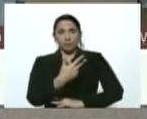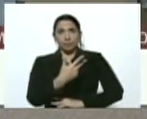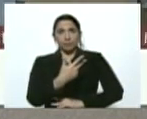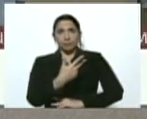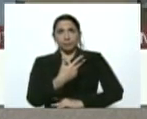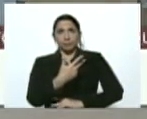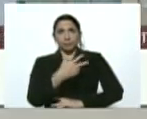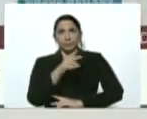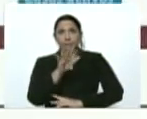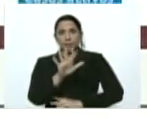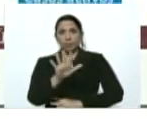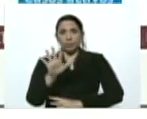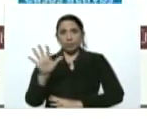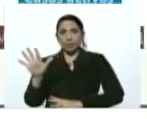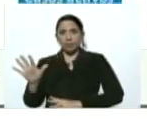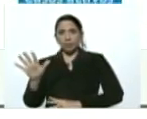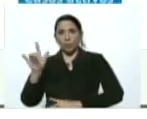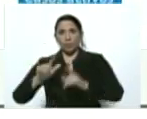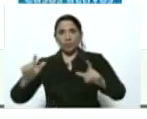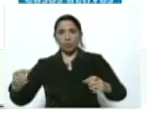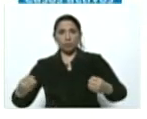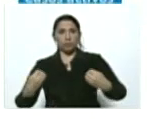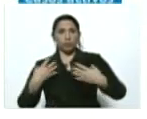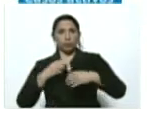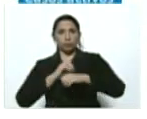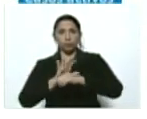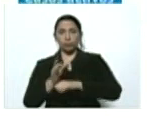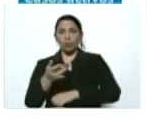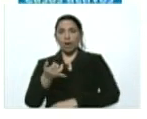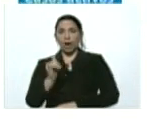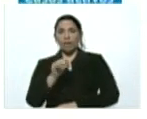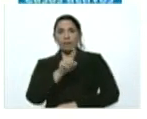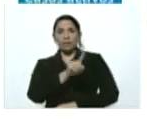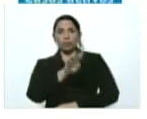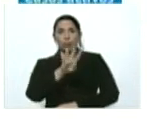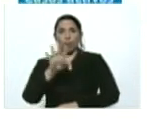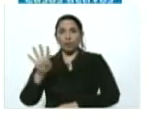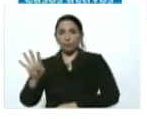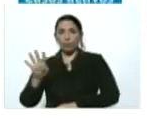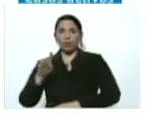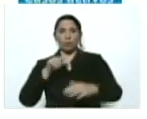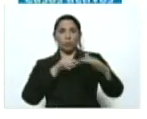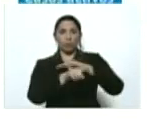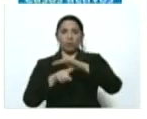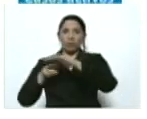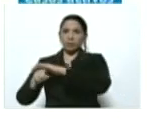355 casos activos, 144 están ingresados en hospitales centinelas,